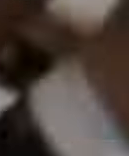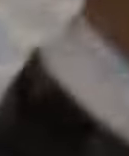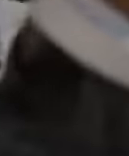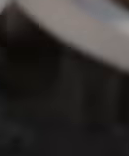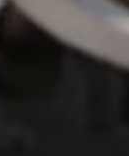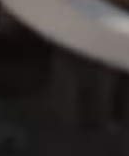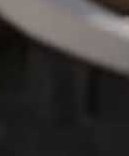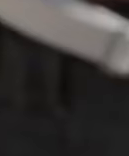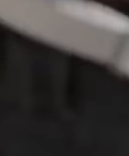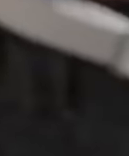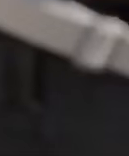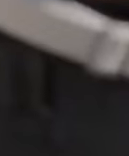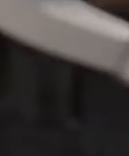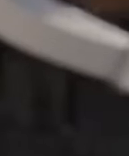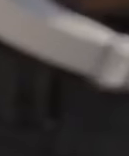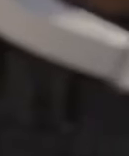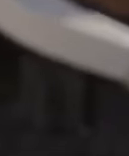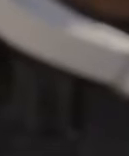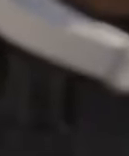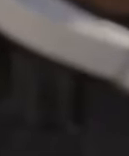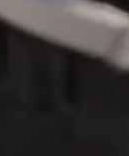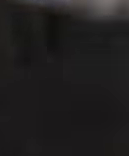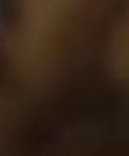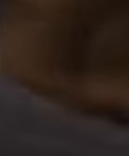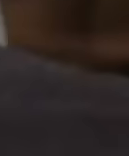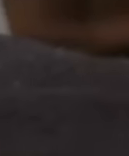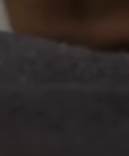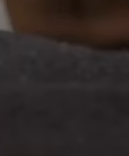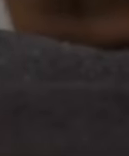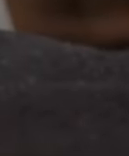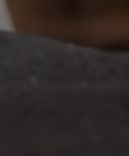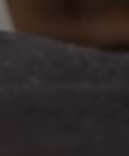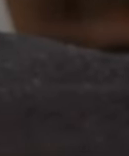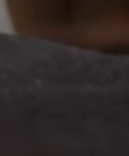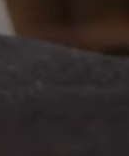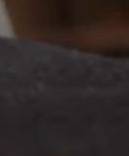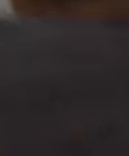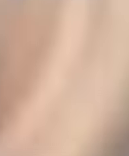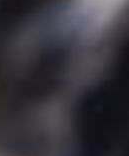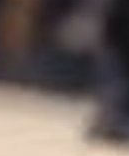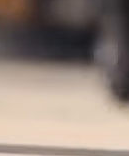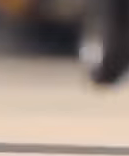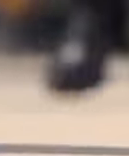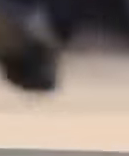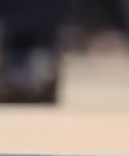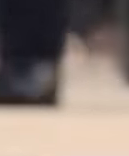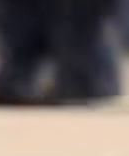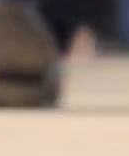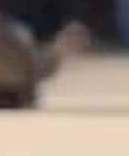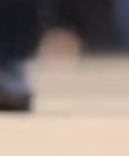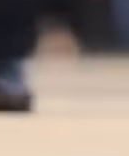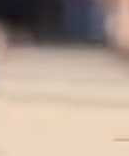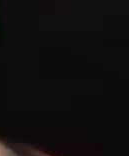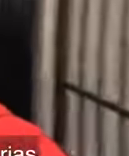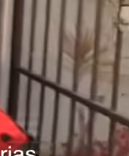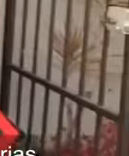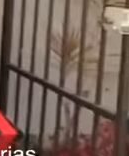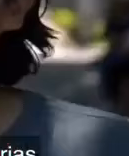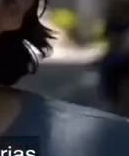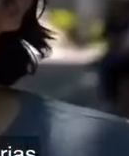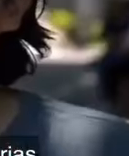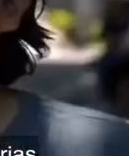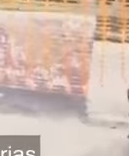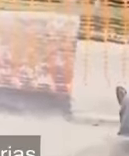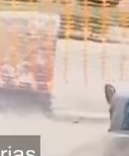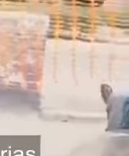el corazón de fuego. Por eso, cuando el mal tiempo pase, seguiremos de pie, demostrando